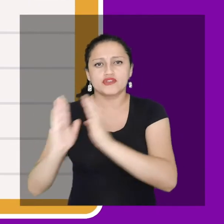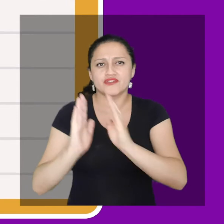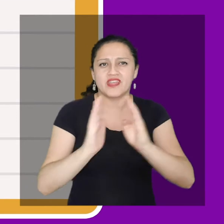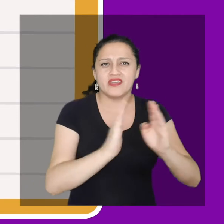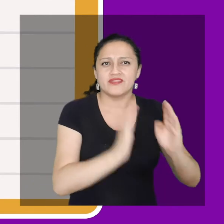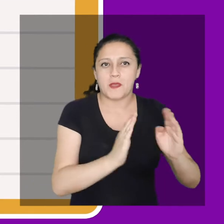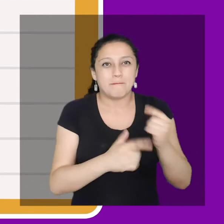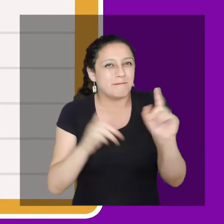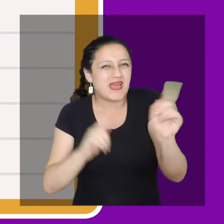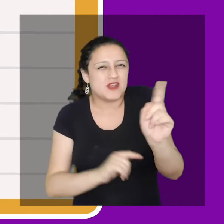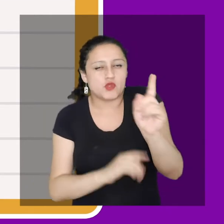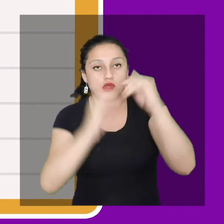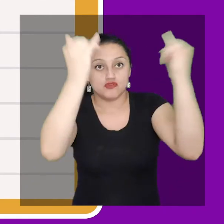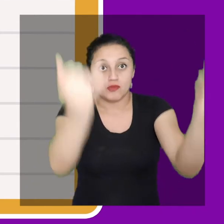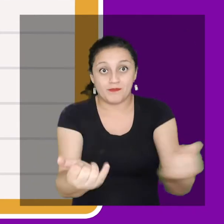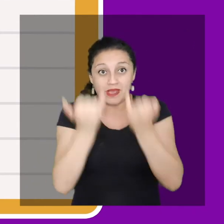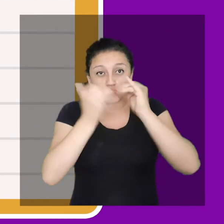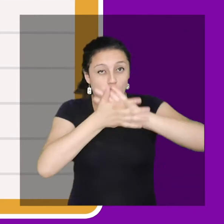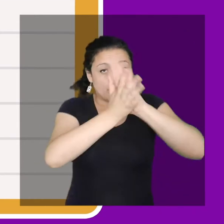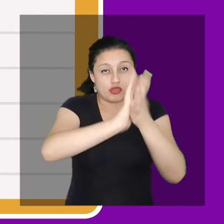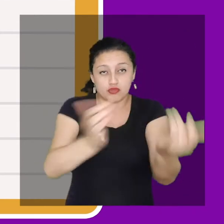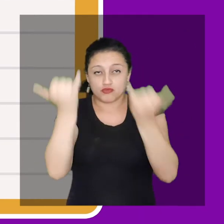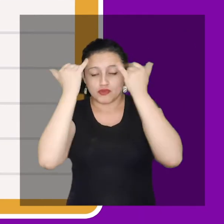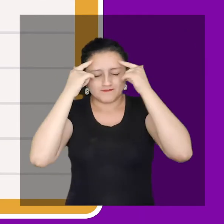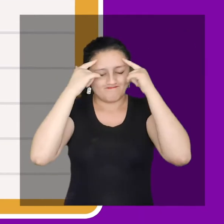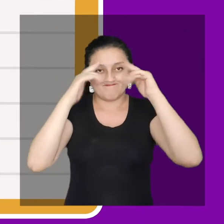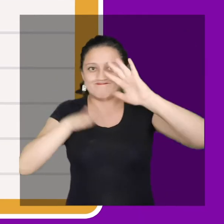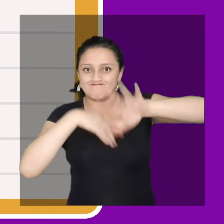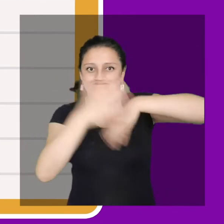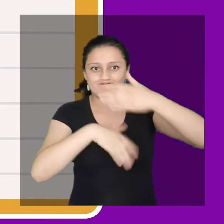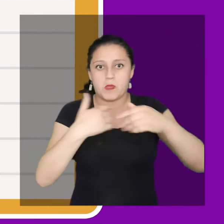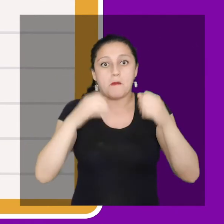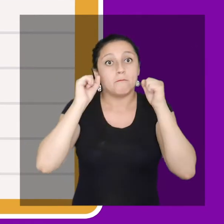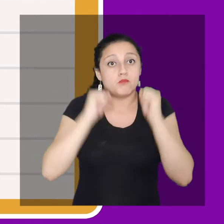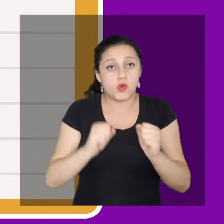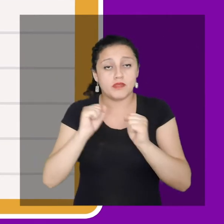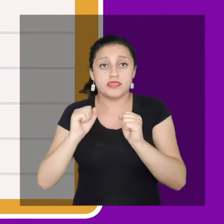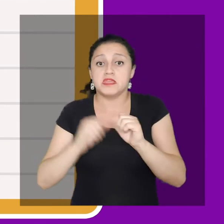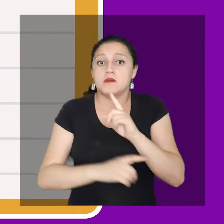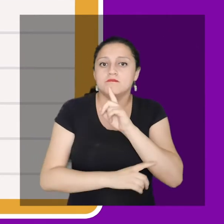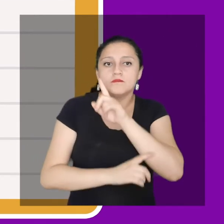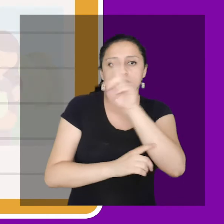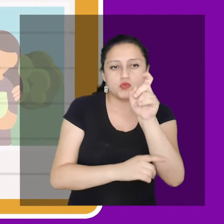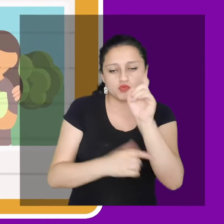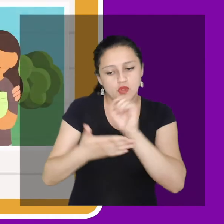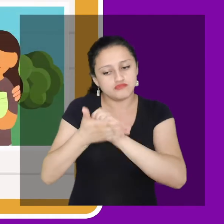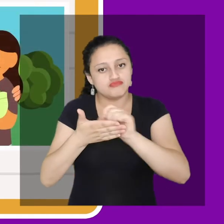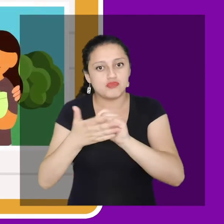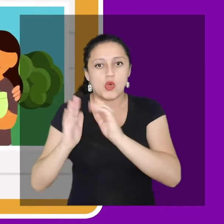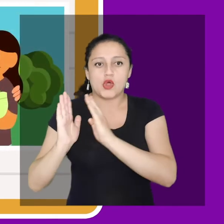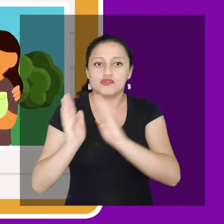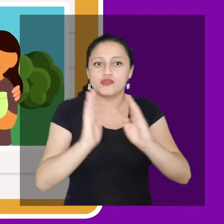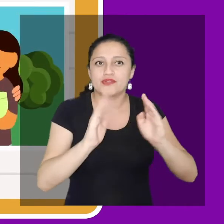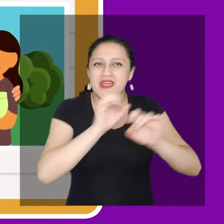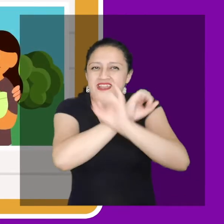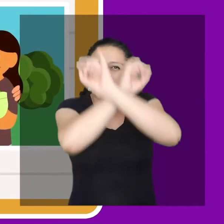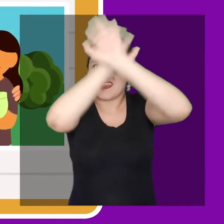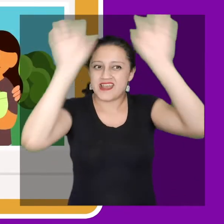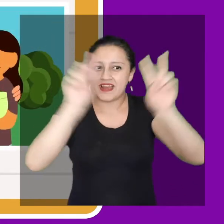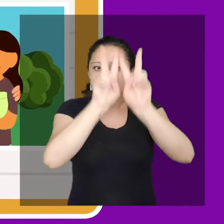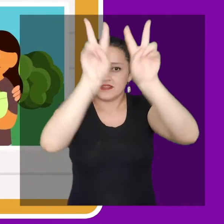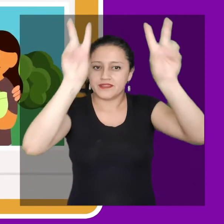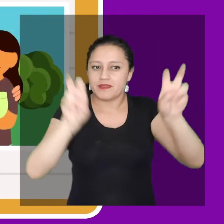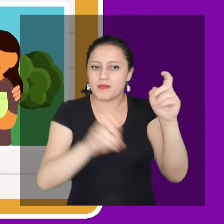De otro modo, te perderás en el mar de palabras de tus informantes. Por esto, es importante que investigues previamente y